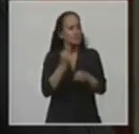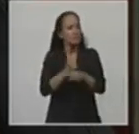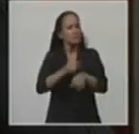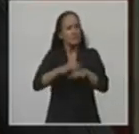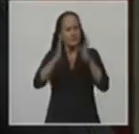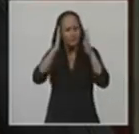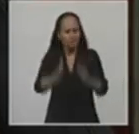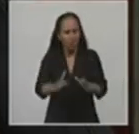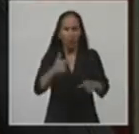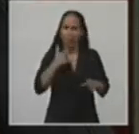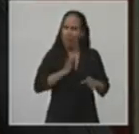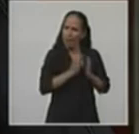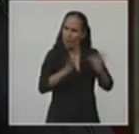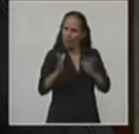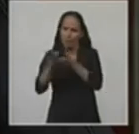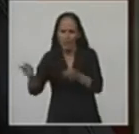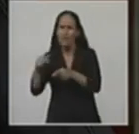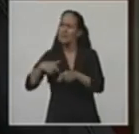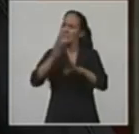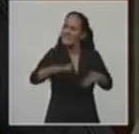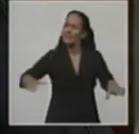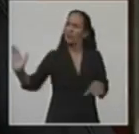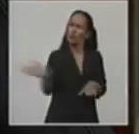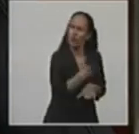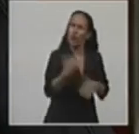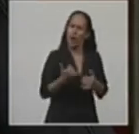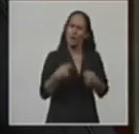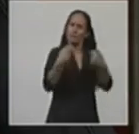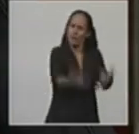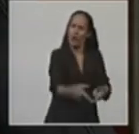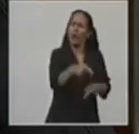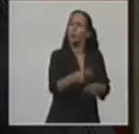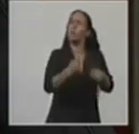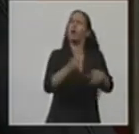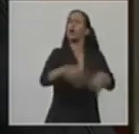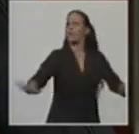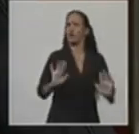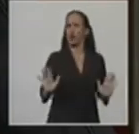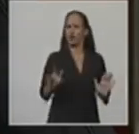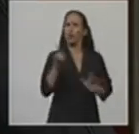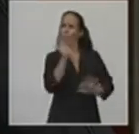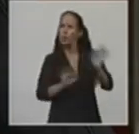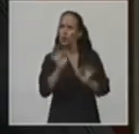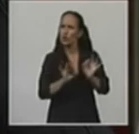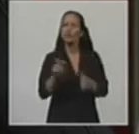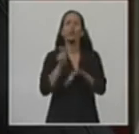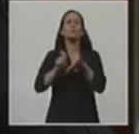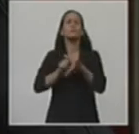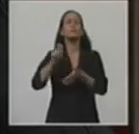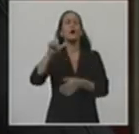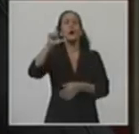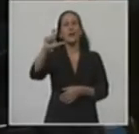de la gestión todos los niños reciban un ingreso universal a la niñez. Proyecto de autoría de la doctora Carrió.